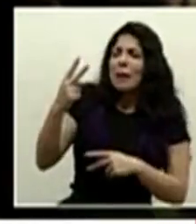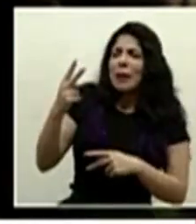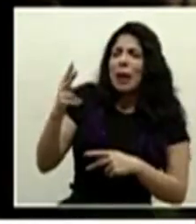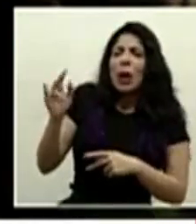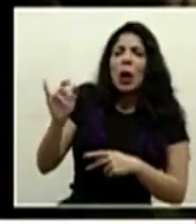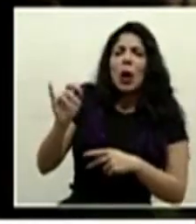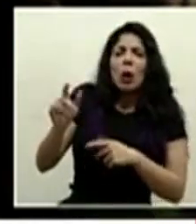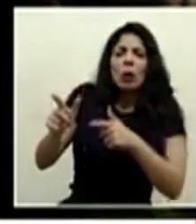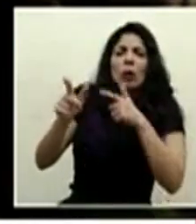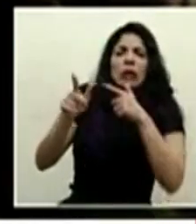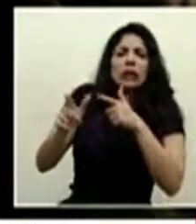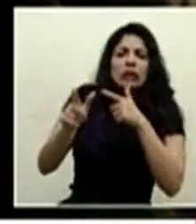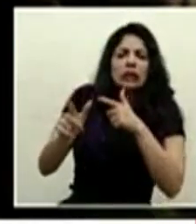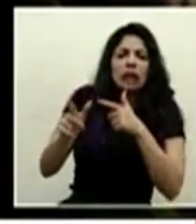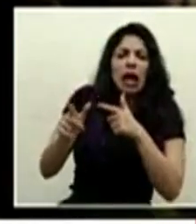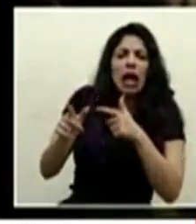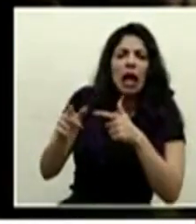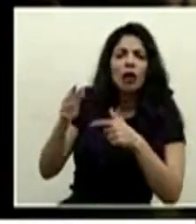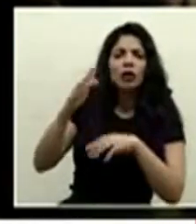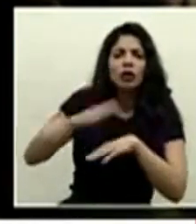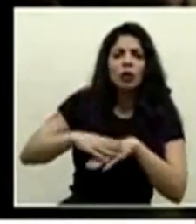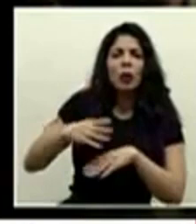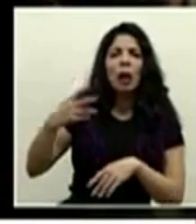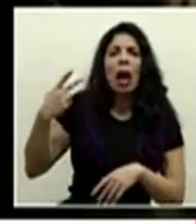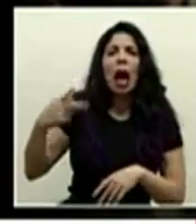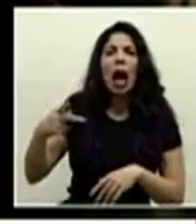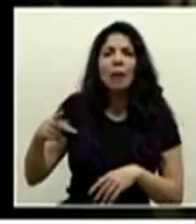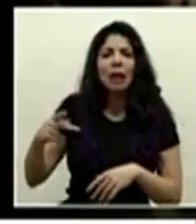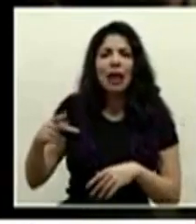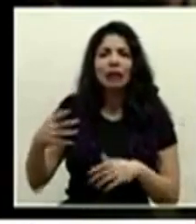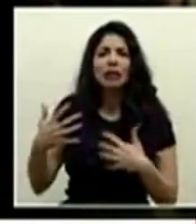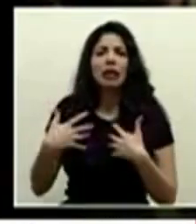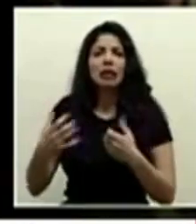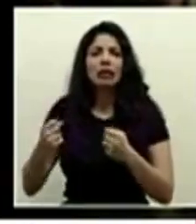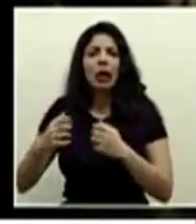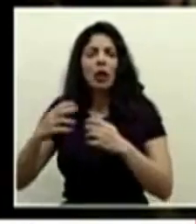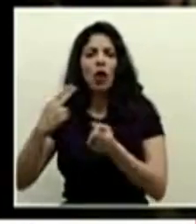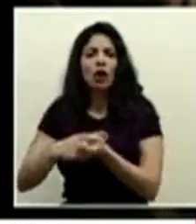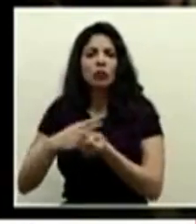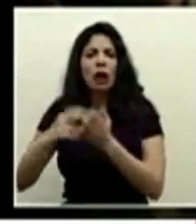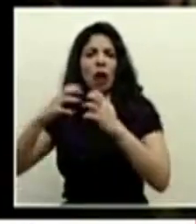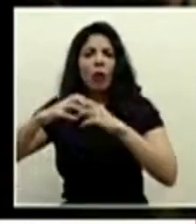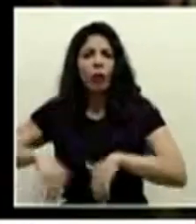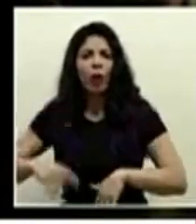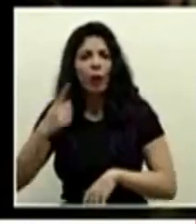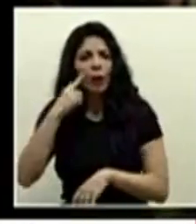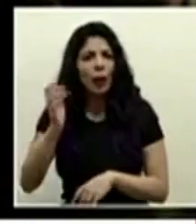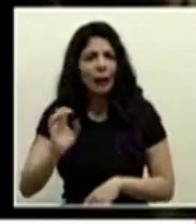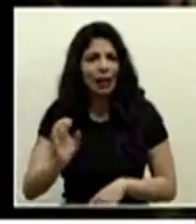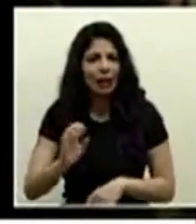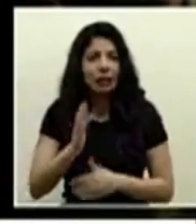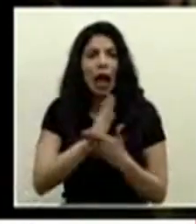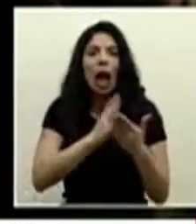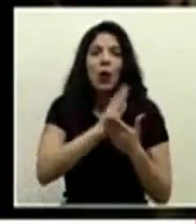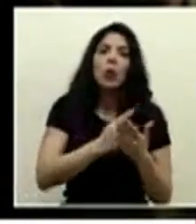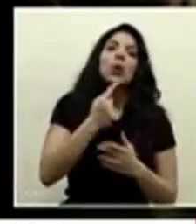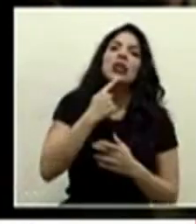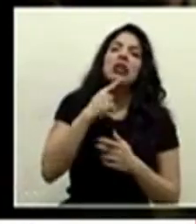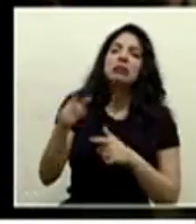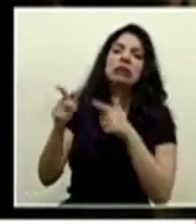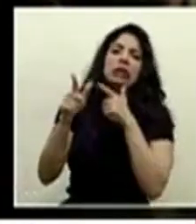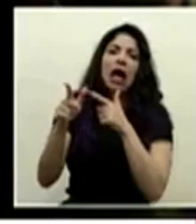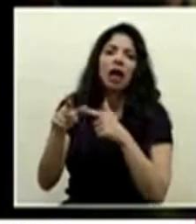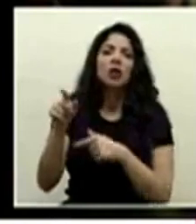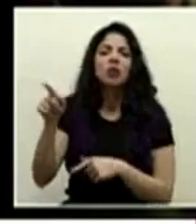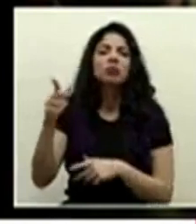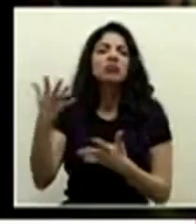por parte de ustedes en cuanto a la amenaza del eventual colapso hospitalario en esta emergencia que responde usted